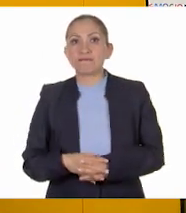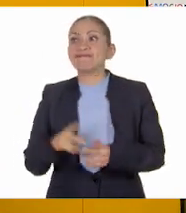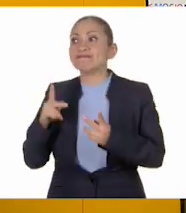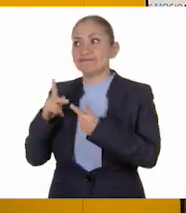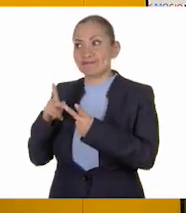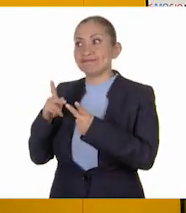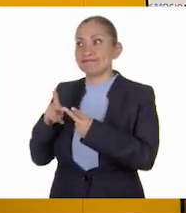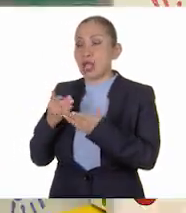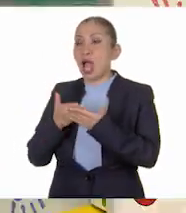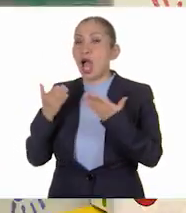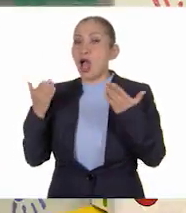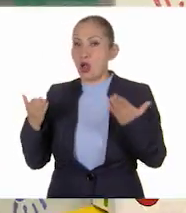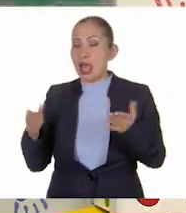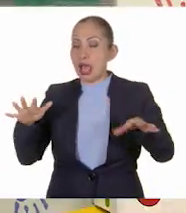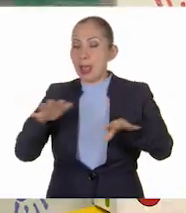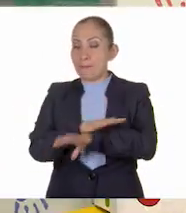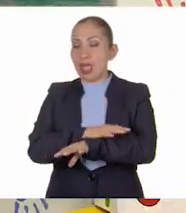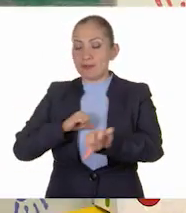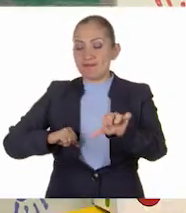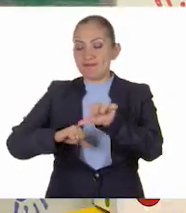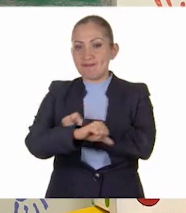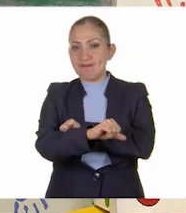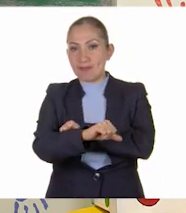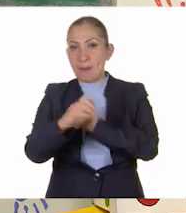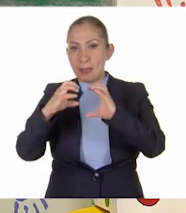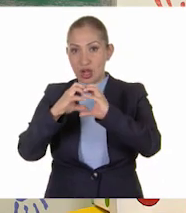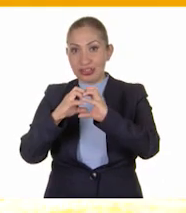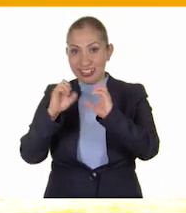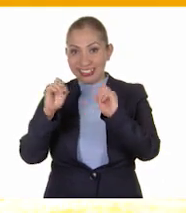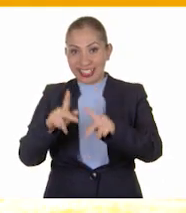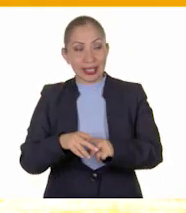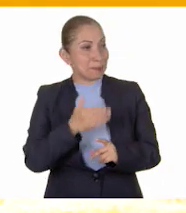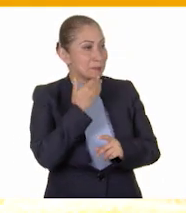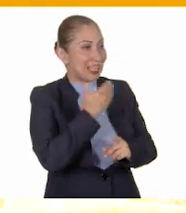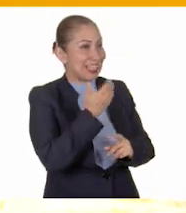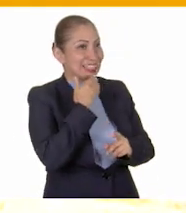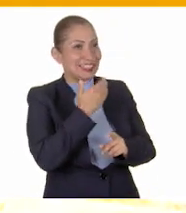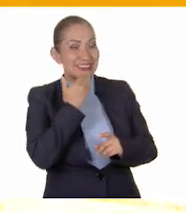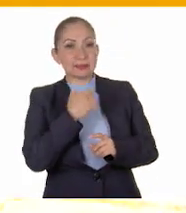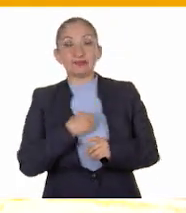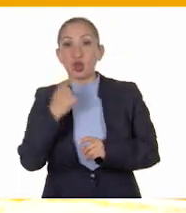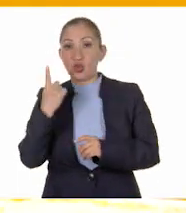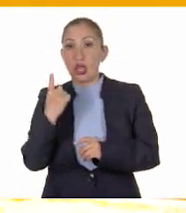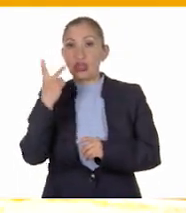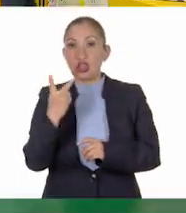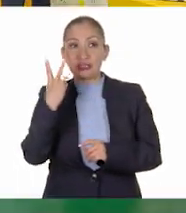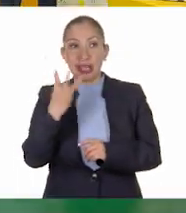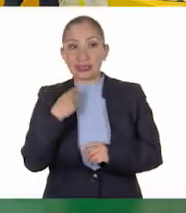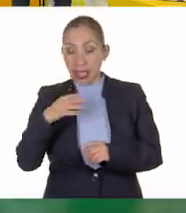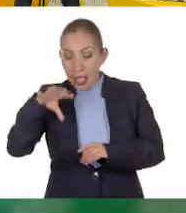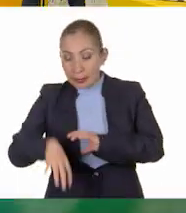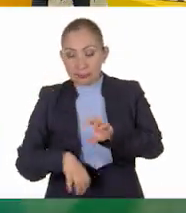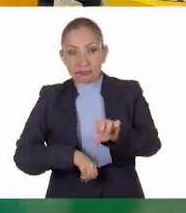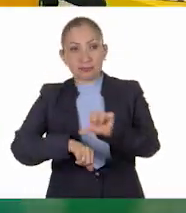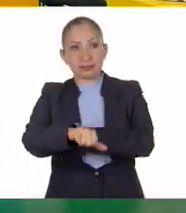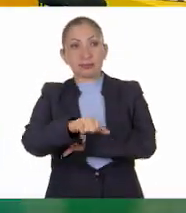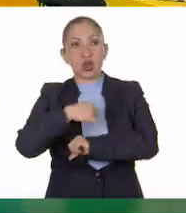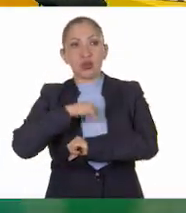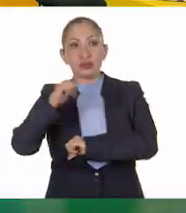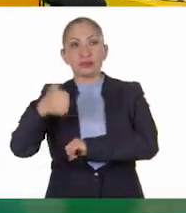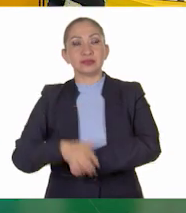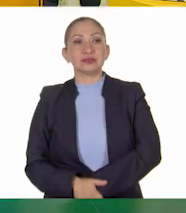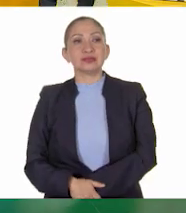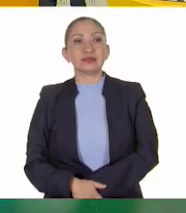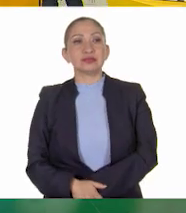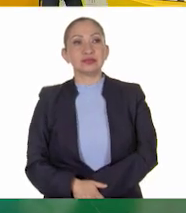Perfecto. Ahora vamos a cambiar de pelotas, ¿les parece? Sí, muy bien. Sí. Una, dos, tres. Vamos a cambiar. Yo tengo otra por